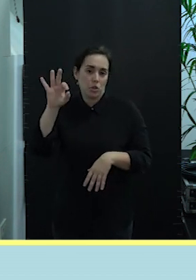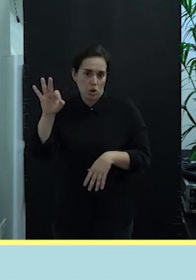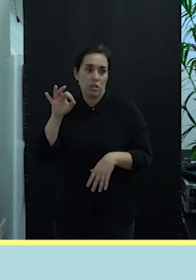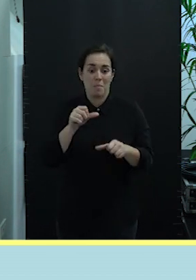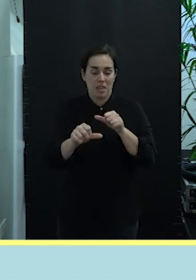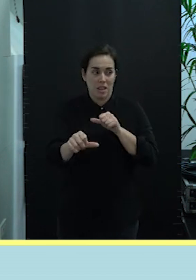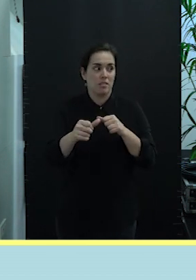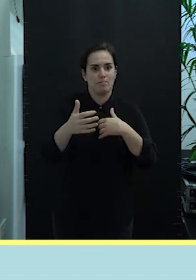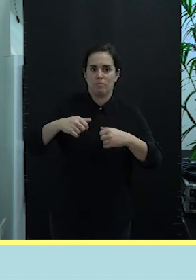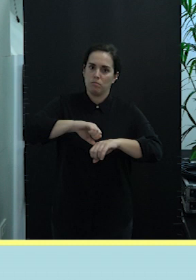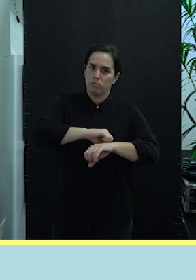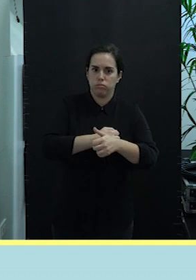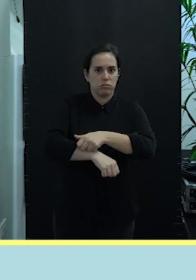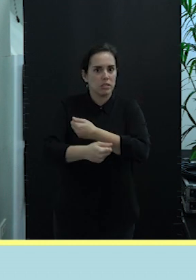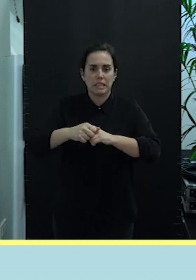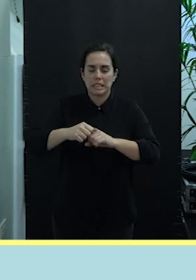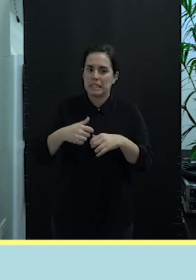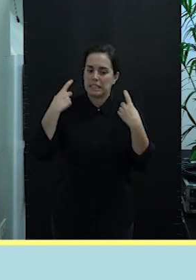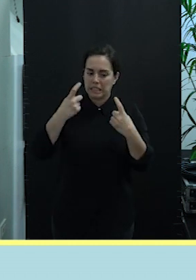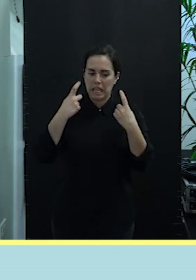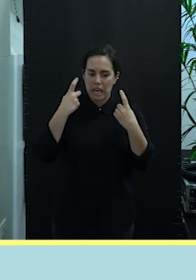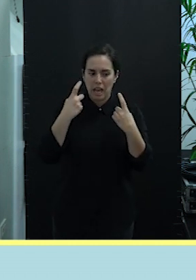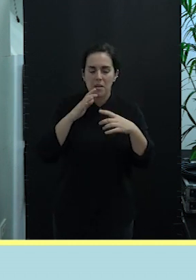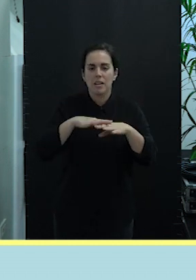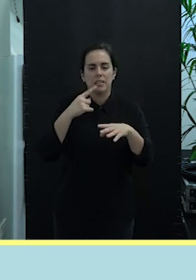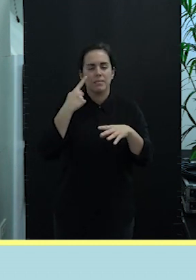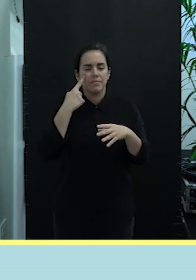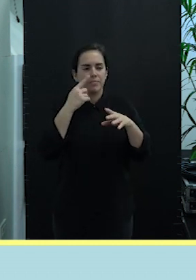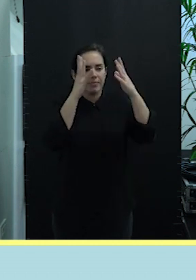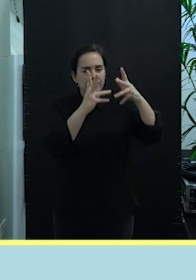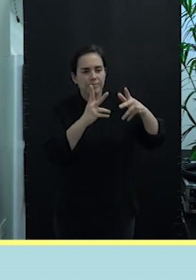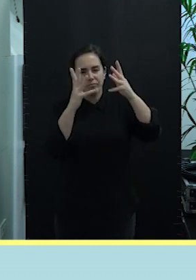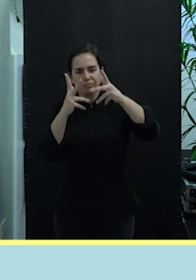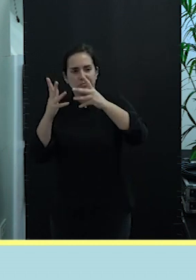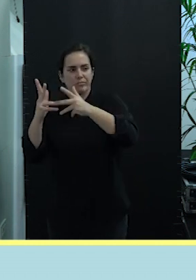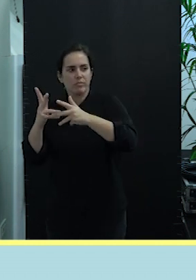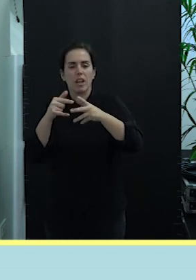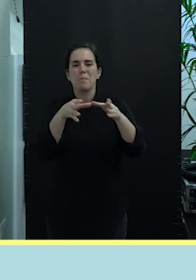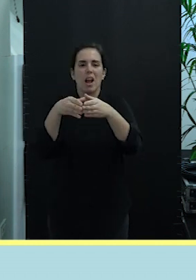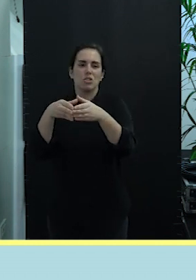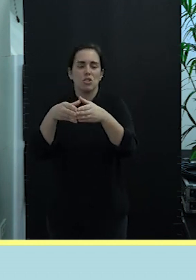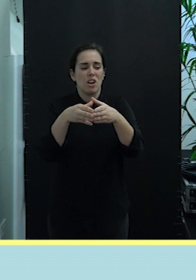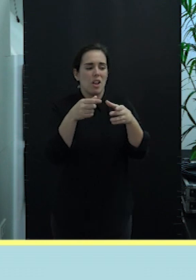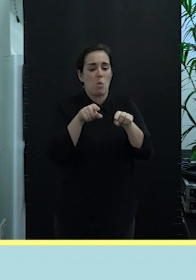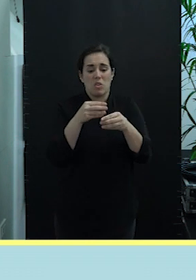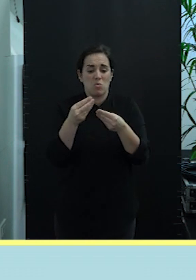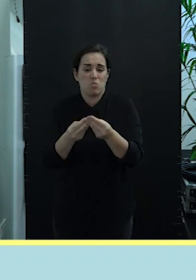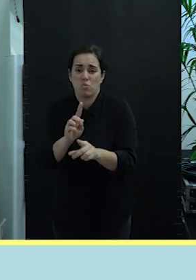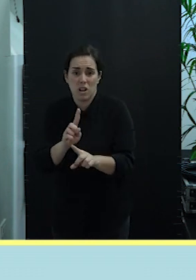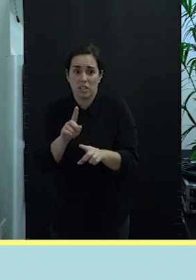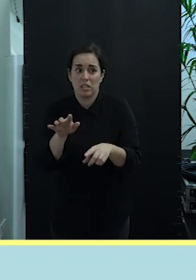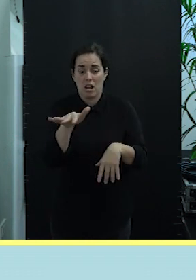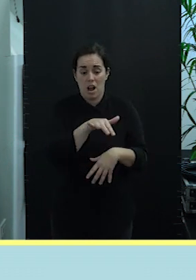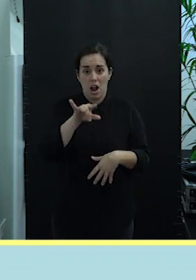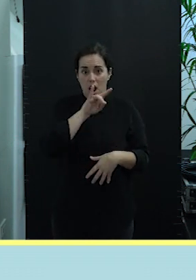gracias a Carmen Concepción para hacer un censo de embarcaciones en desuso en toda Canarias intentar por lo menos tener